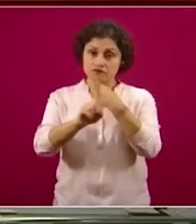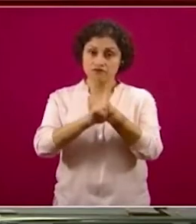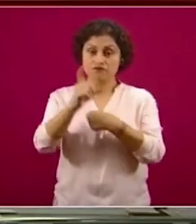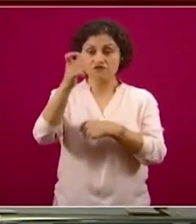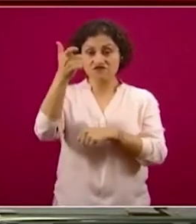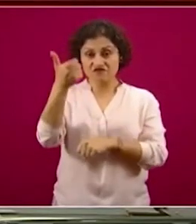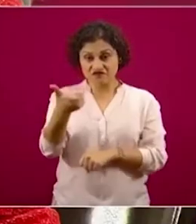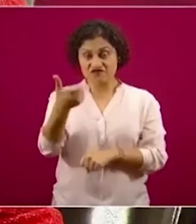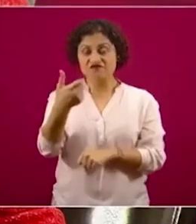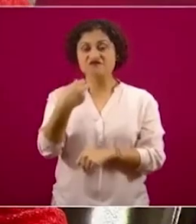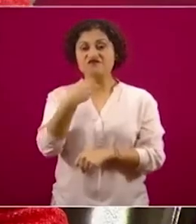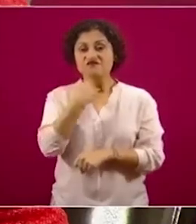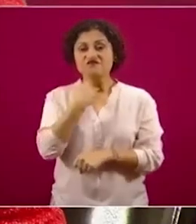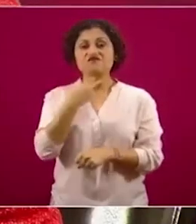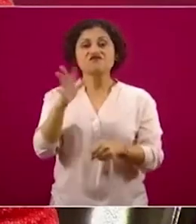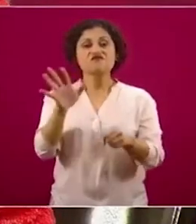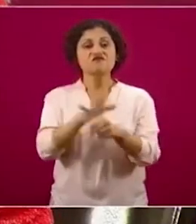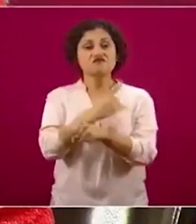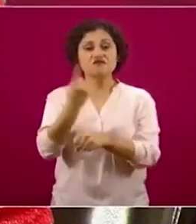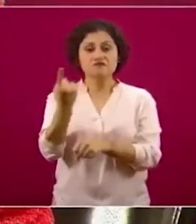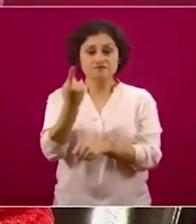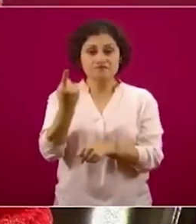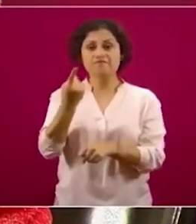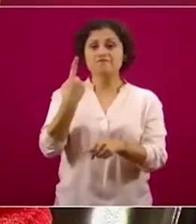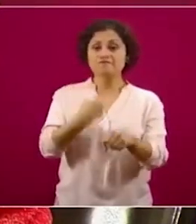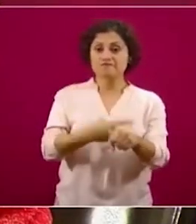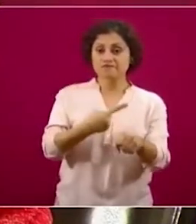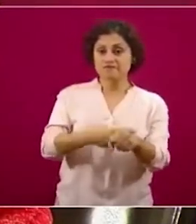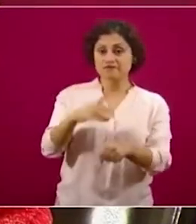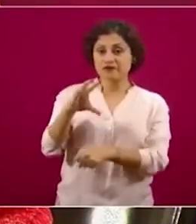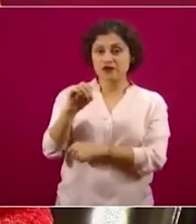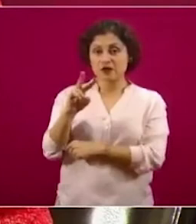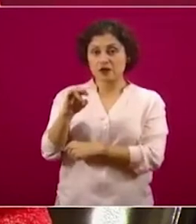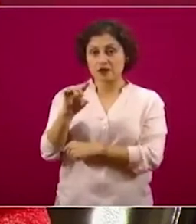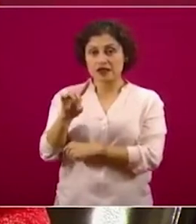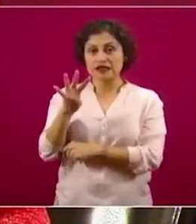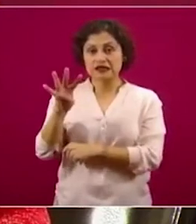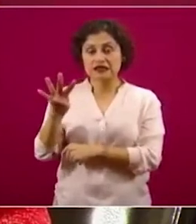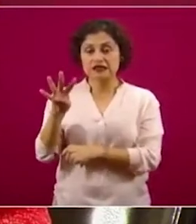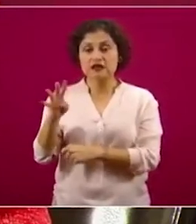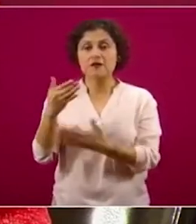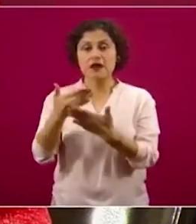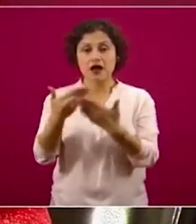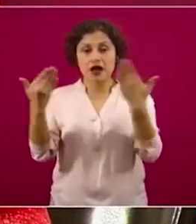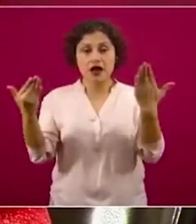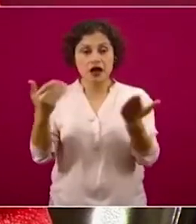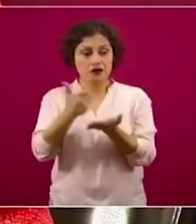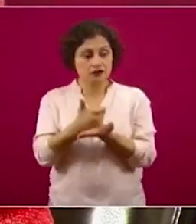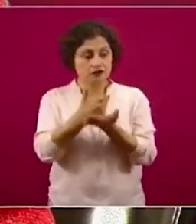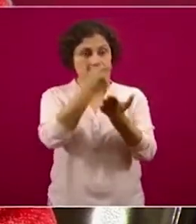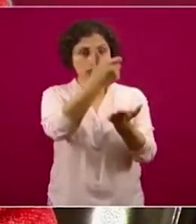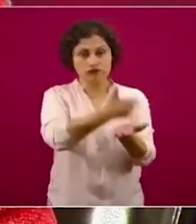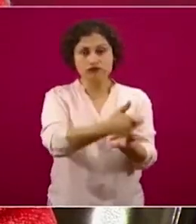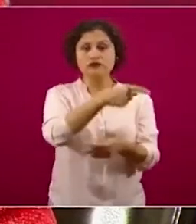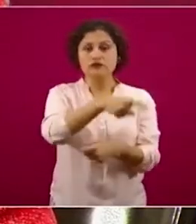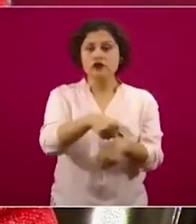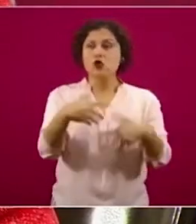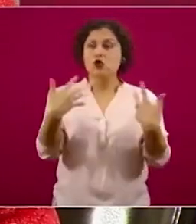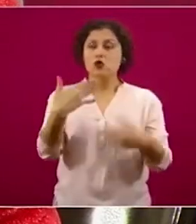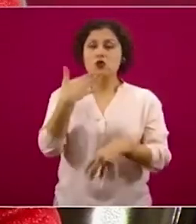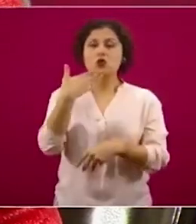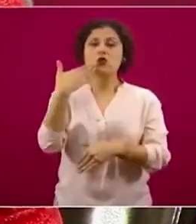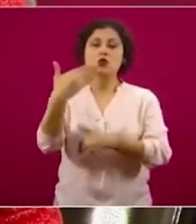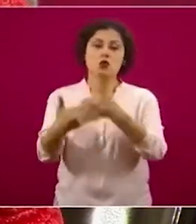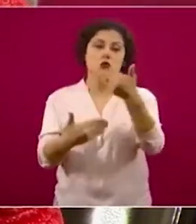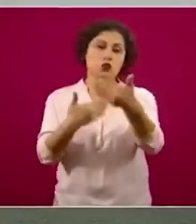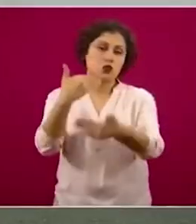y van a estar en condiciones de tener un apoyo, un soporte económico en el momento